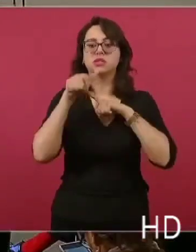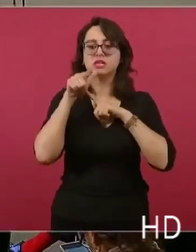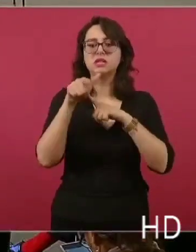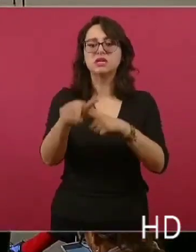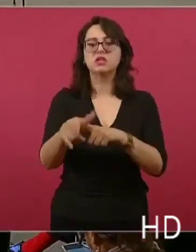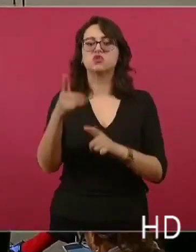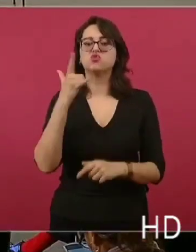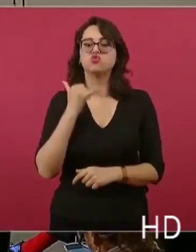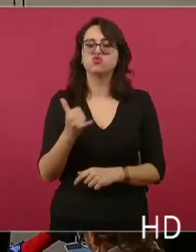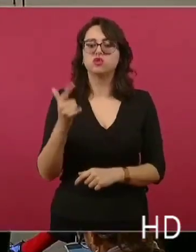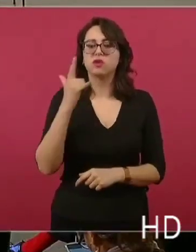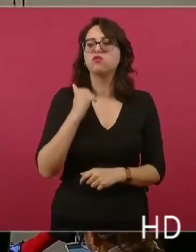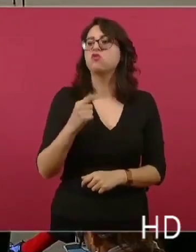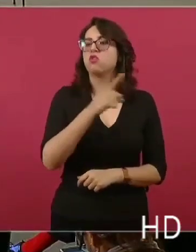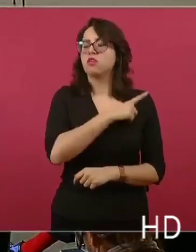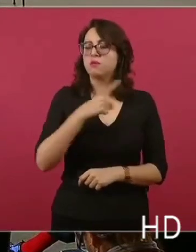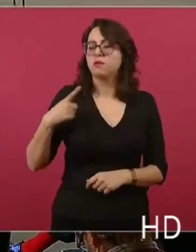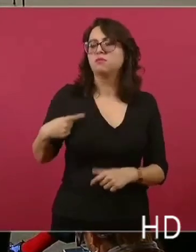es una clave.